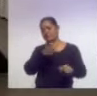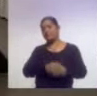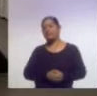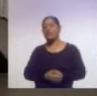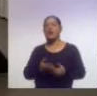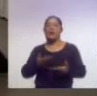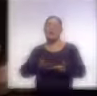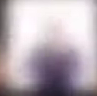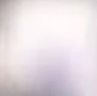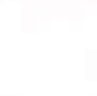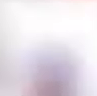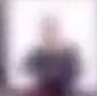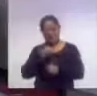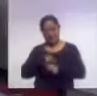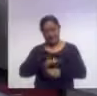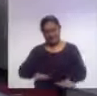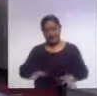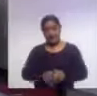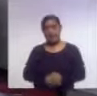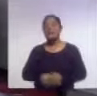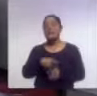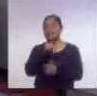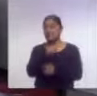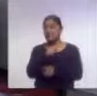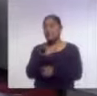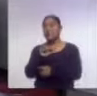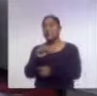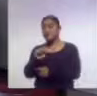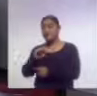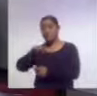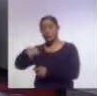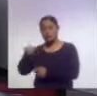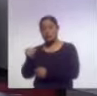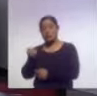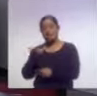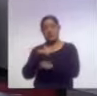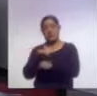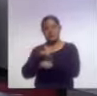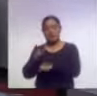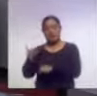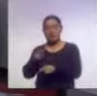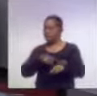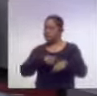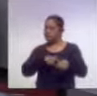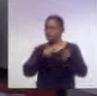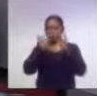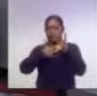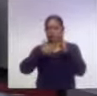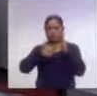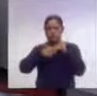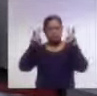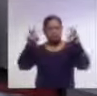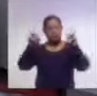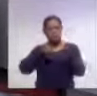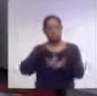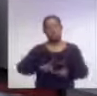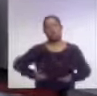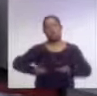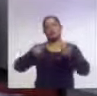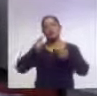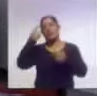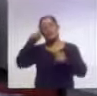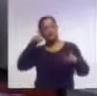Noticias, Belén Rodríguez. El Tribunal Superior de Justicia del Estado continúa en talleres en materia de derechos humanos con el